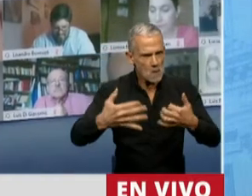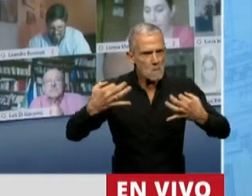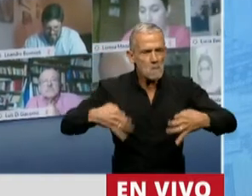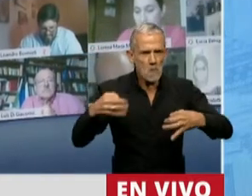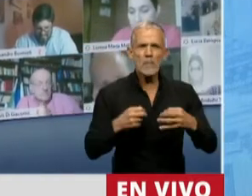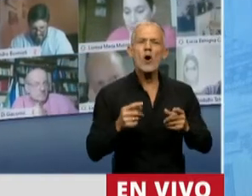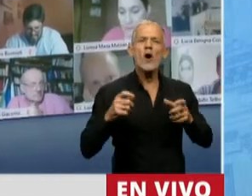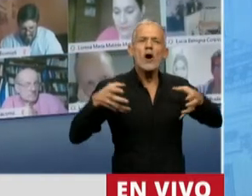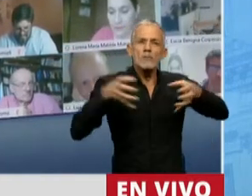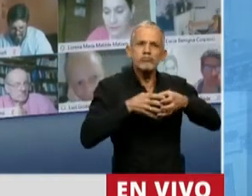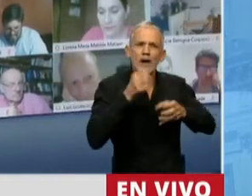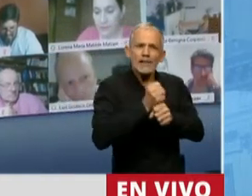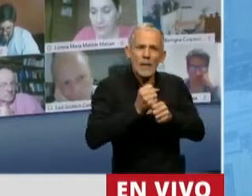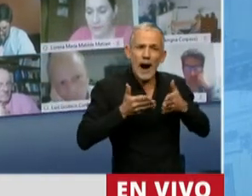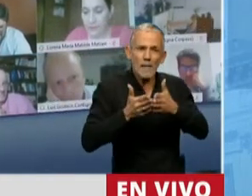la tripulación.